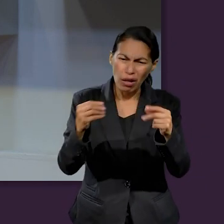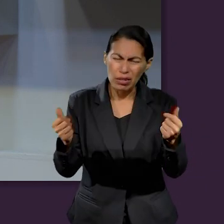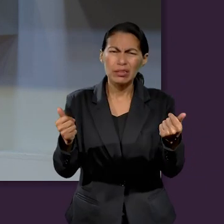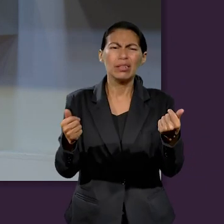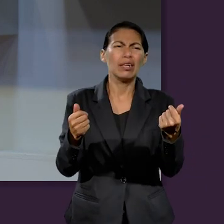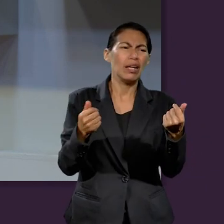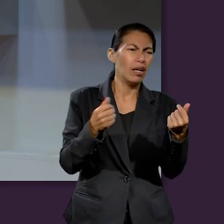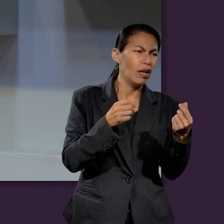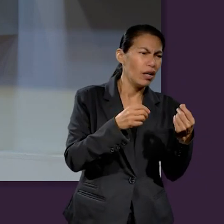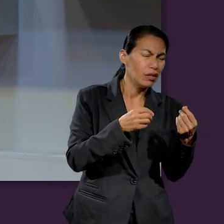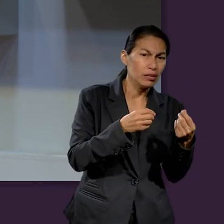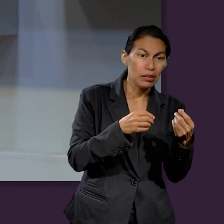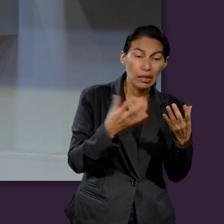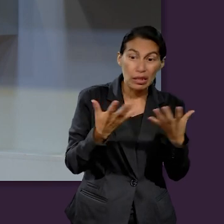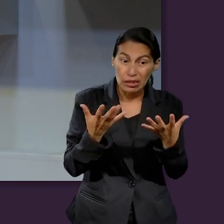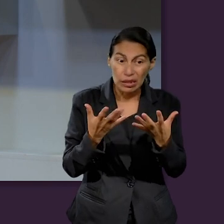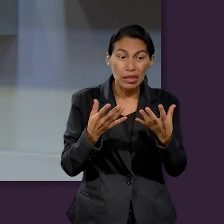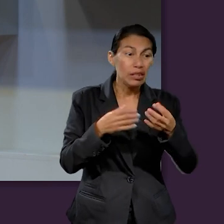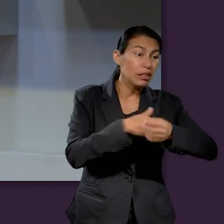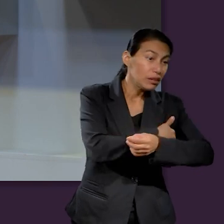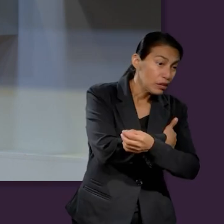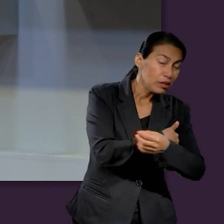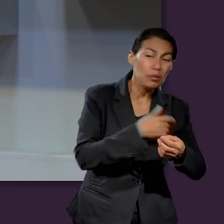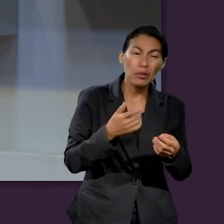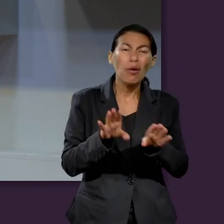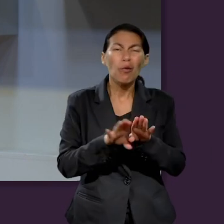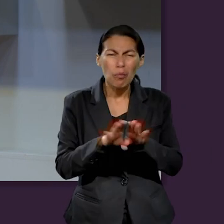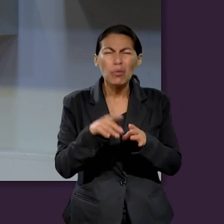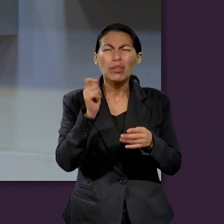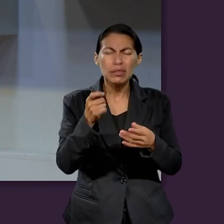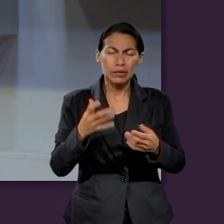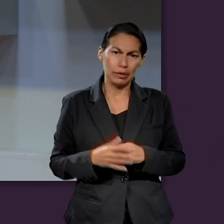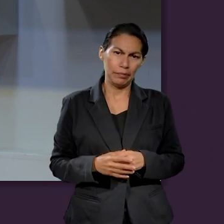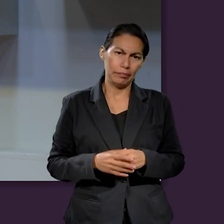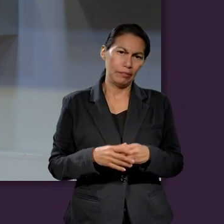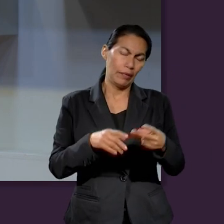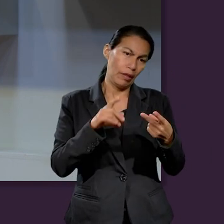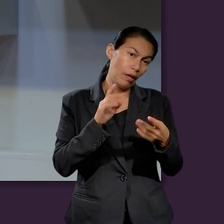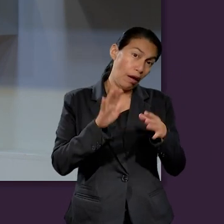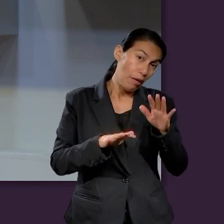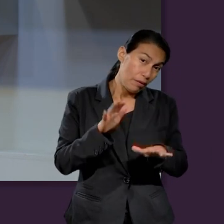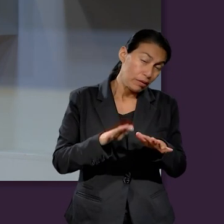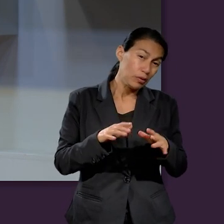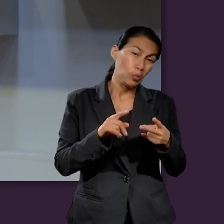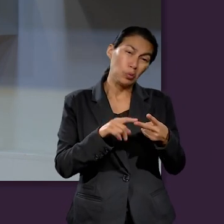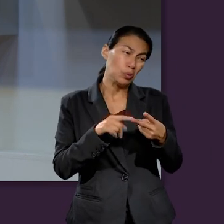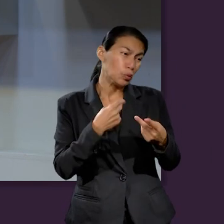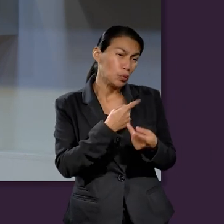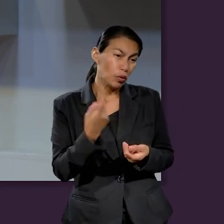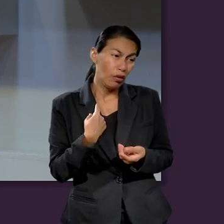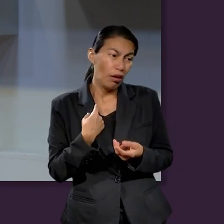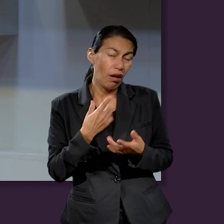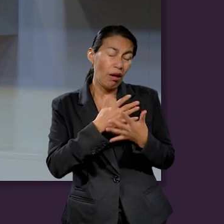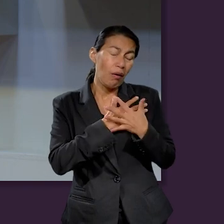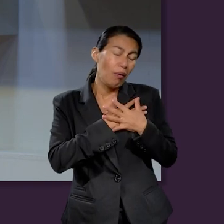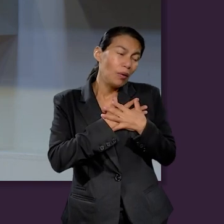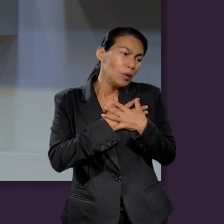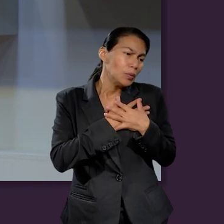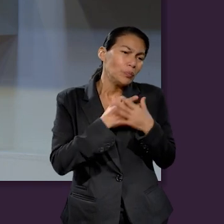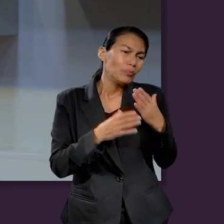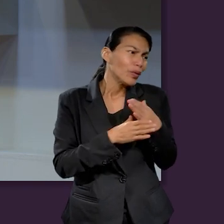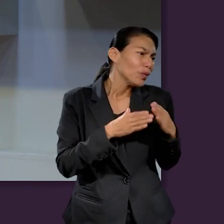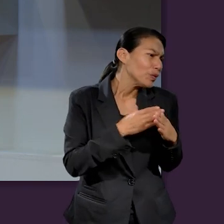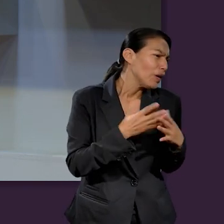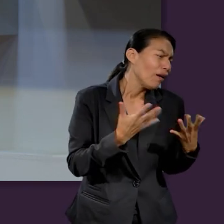financiera, y lo que tú dices, cuidar ese asunto del orgullo, ¿no? Y el orgullo muchas veces tiene que ver con lo que amamos, ¿no? Y como cristianos